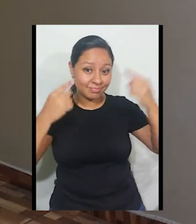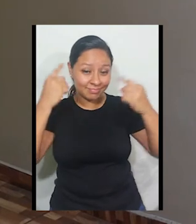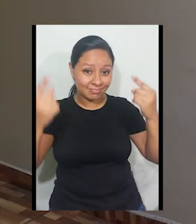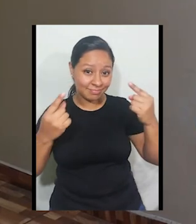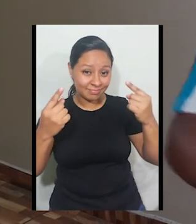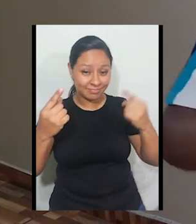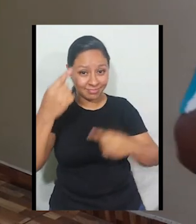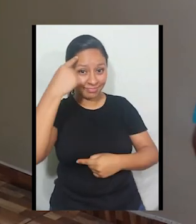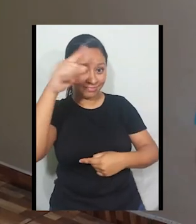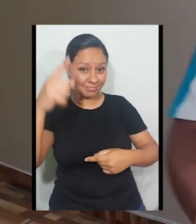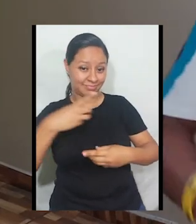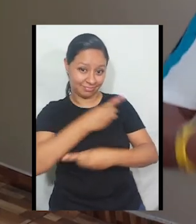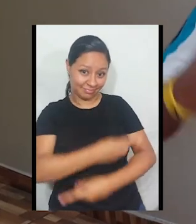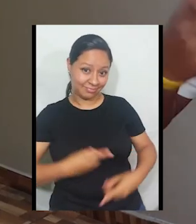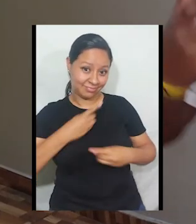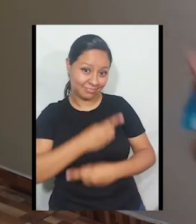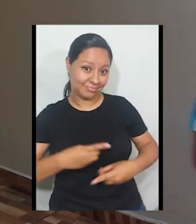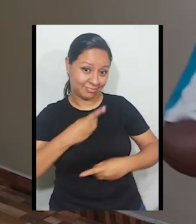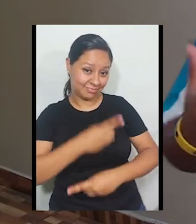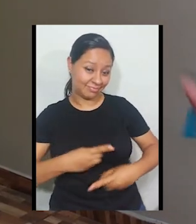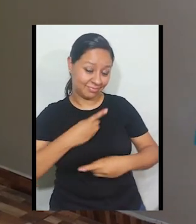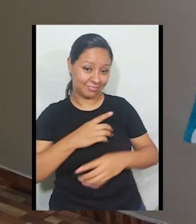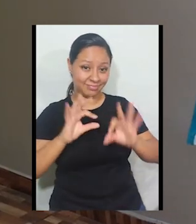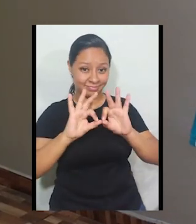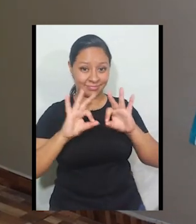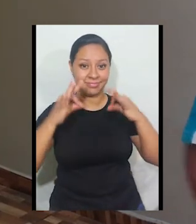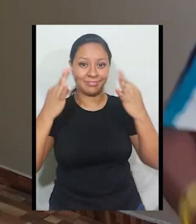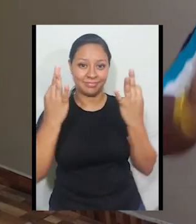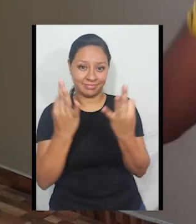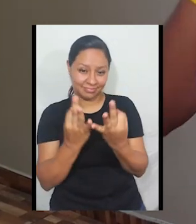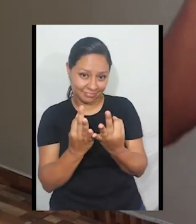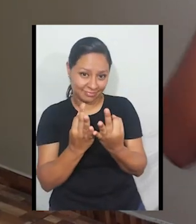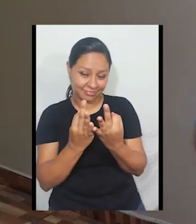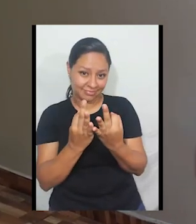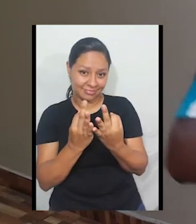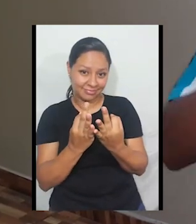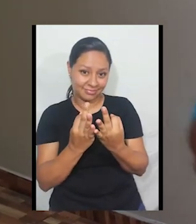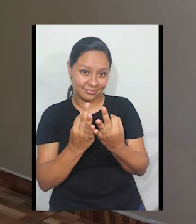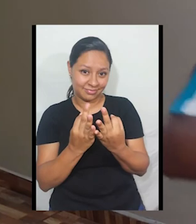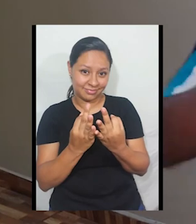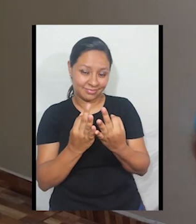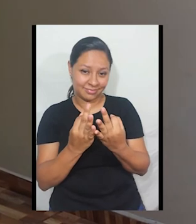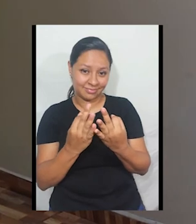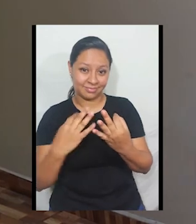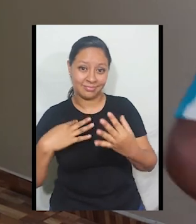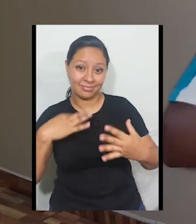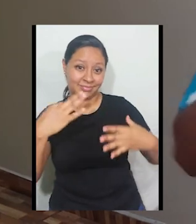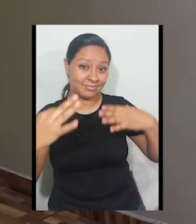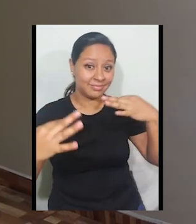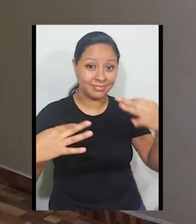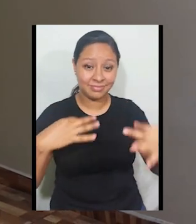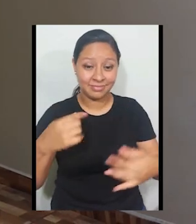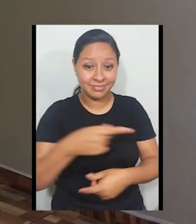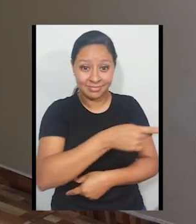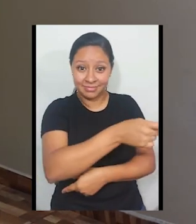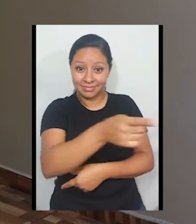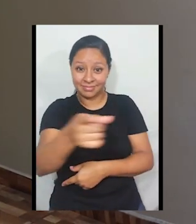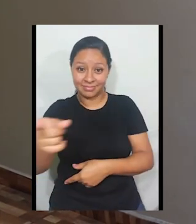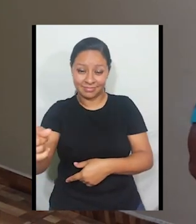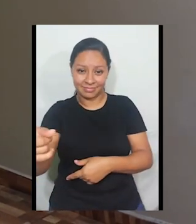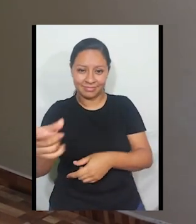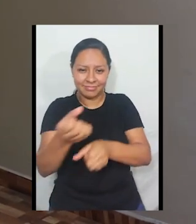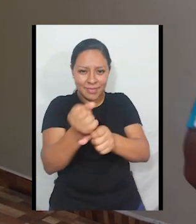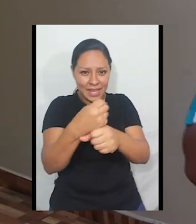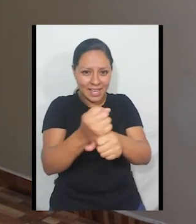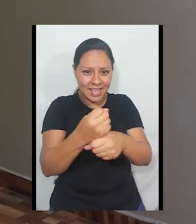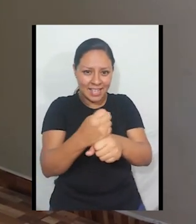poder disfrutarlas y contarlas en este hermoso teatro así que los invito a todos ustedes a que hagan